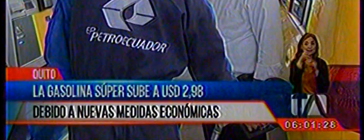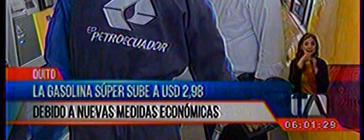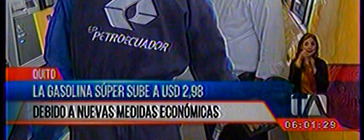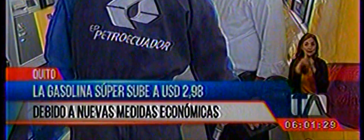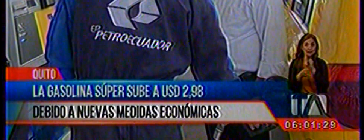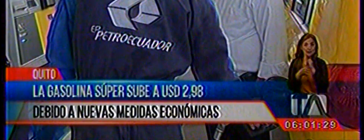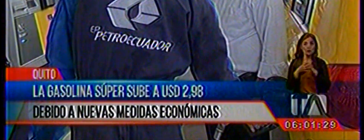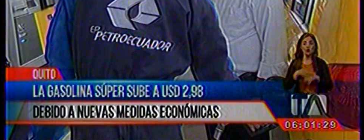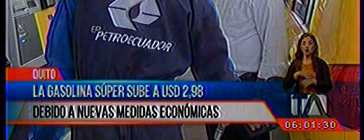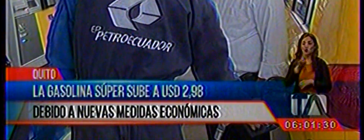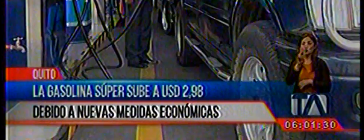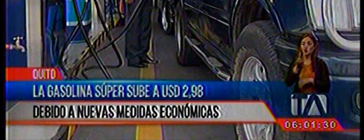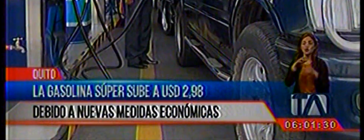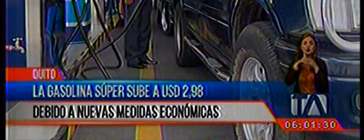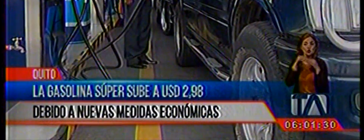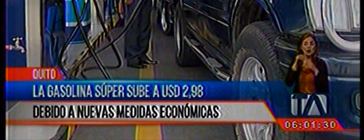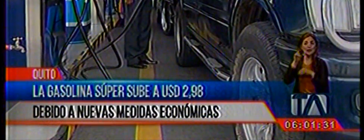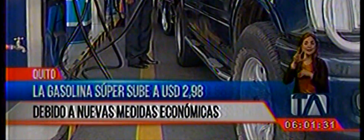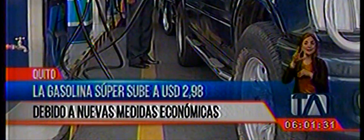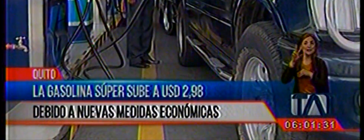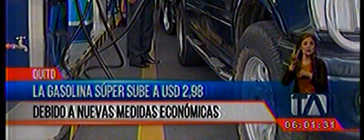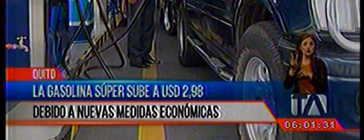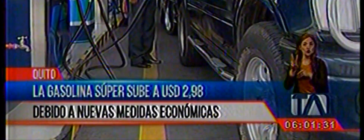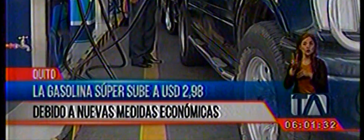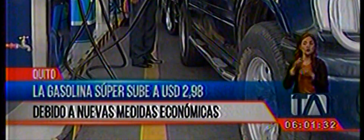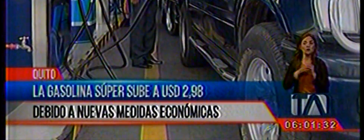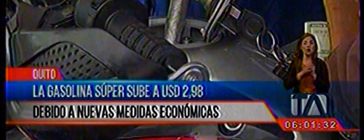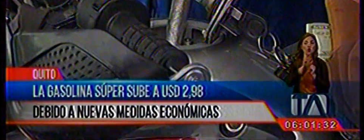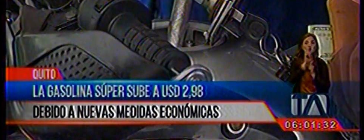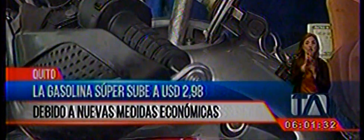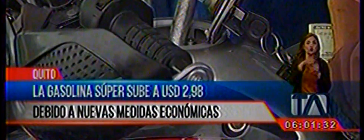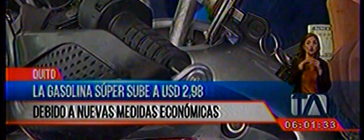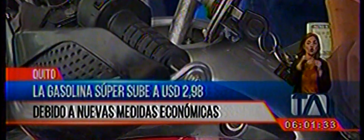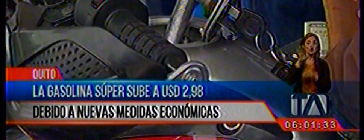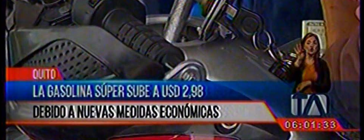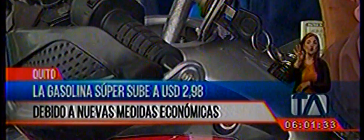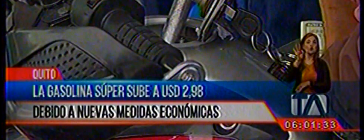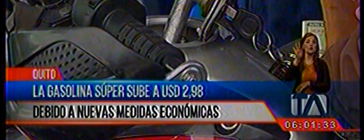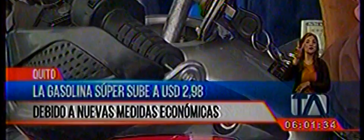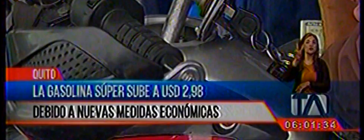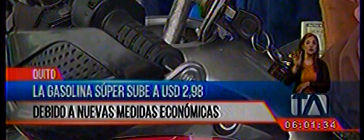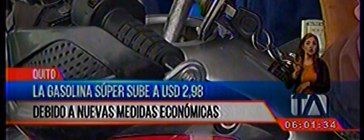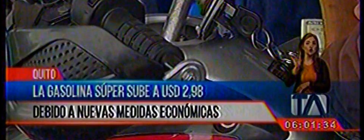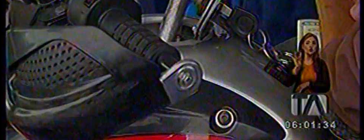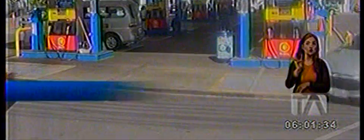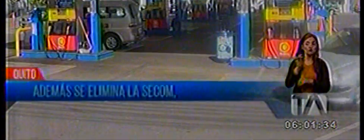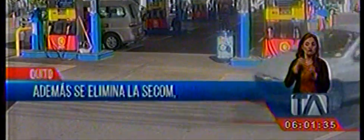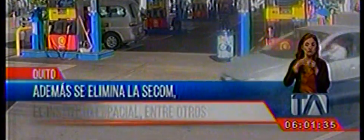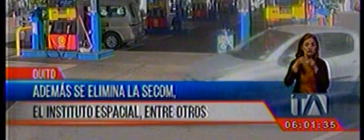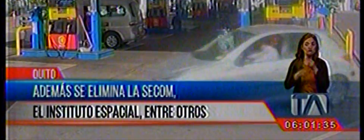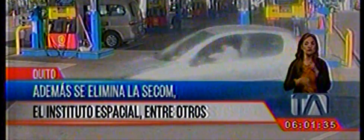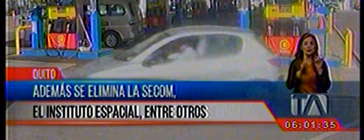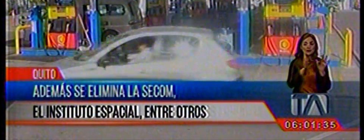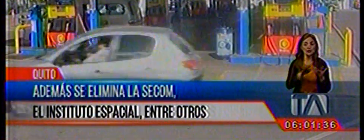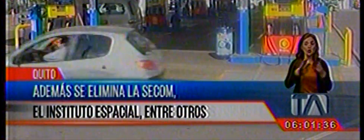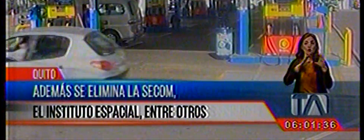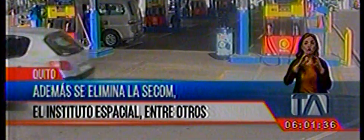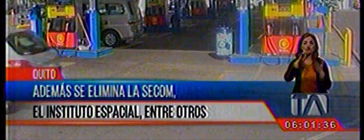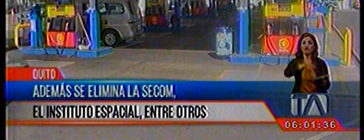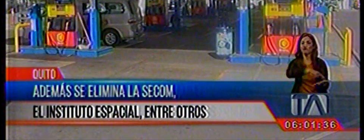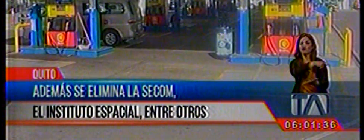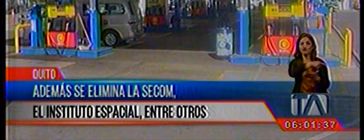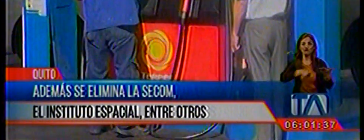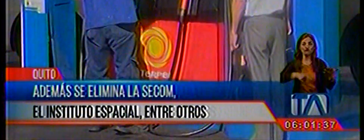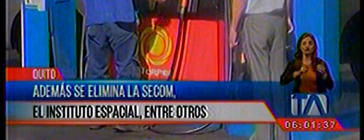dólares con 32 centavos por galón a 2 dólares 98 centavos. También se suprimirán la Secretaría de Comunicación, el